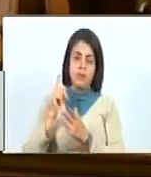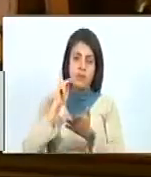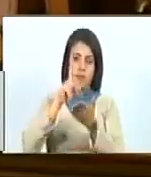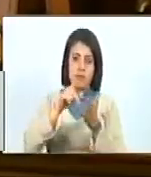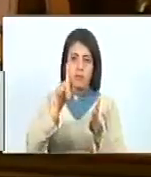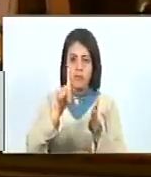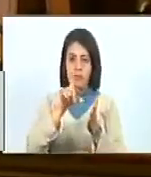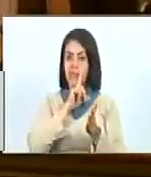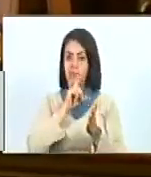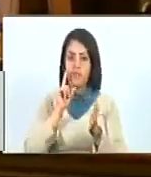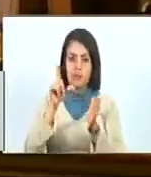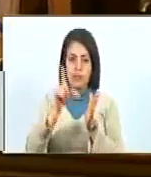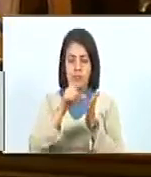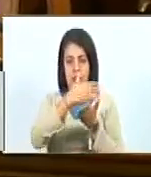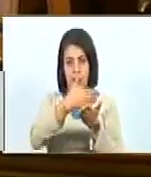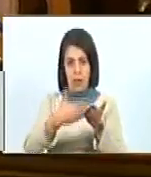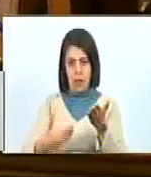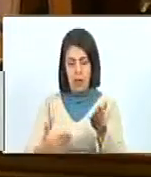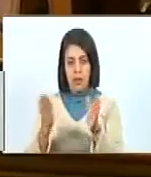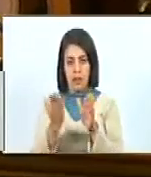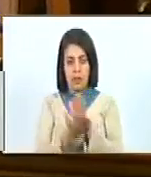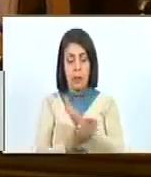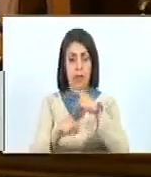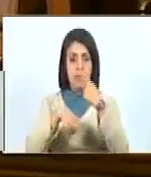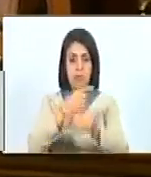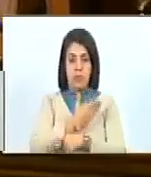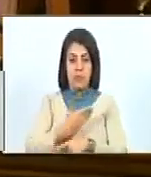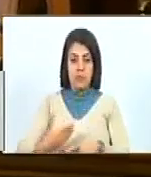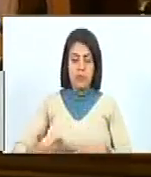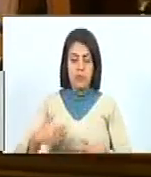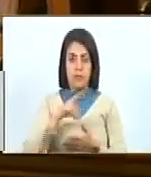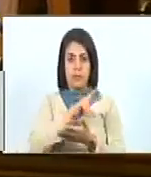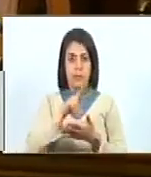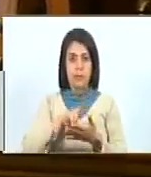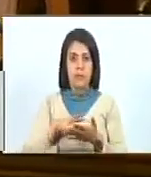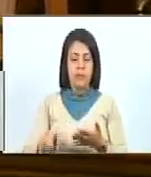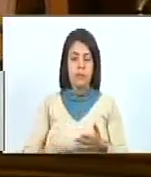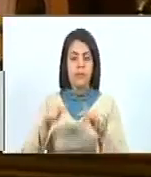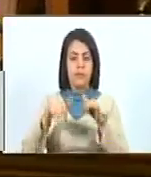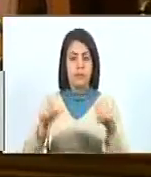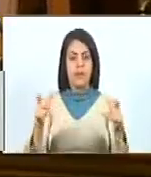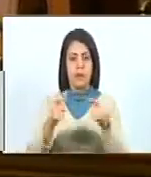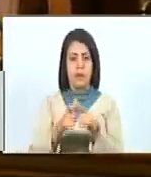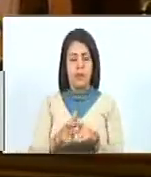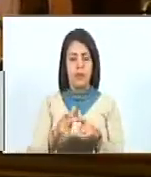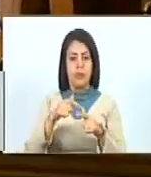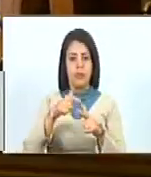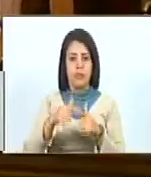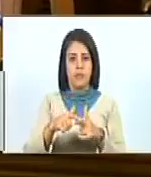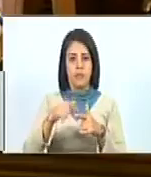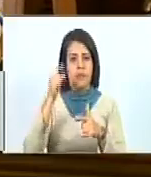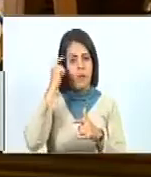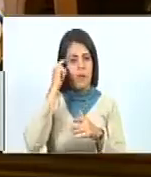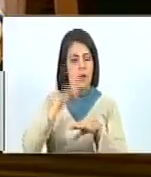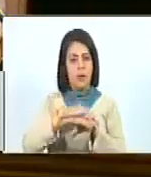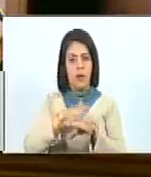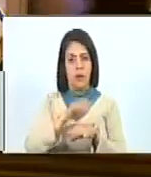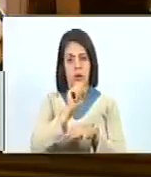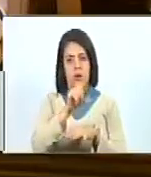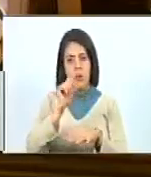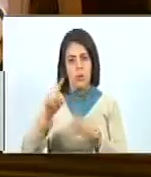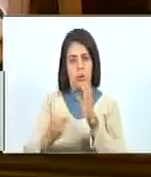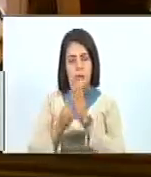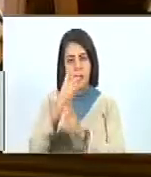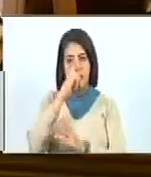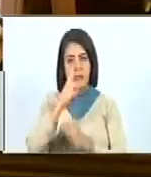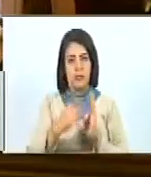en lista anexa. Acto seguido, el presidente ordenó dar lectura del acta de la sesión ordinaria del día jueves 11 de mayo